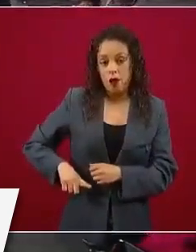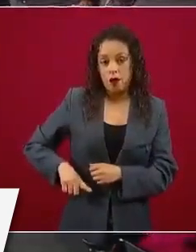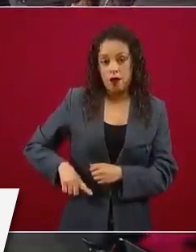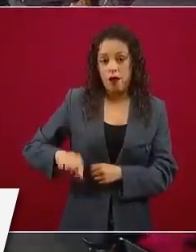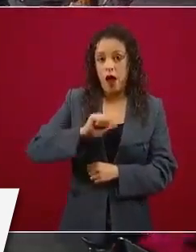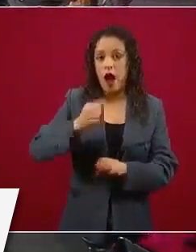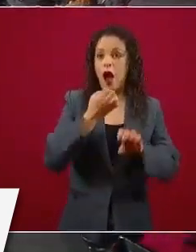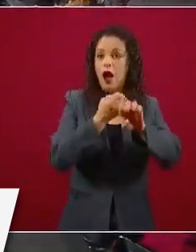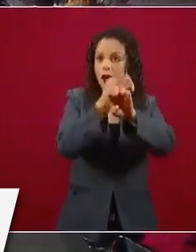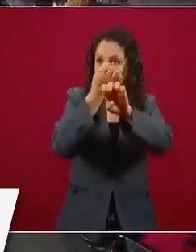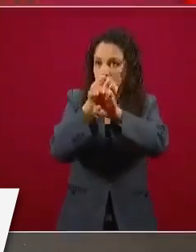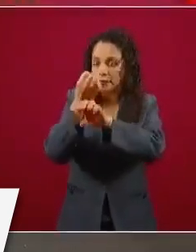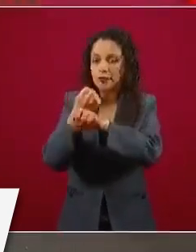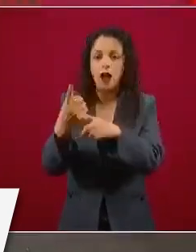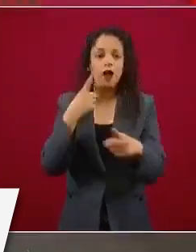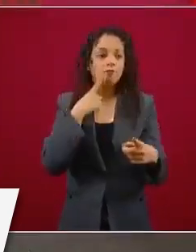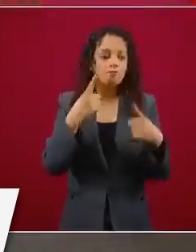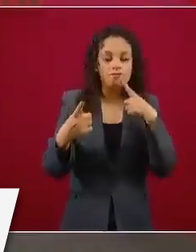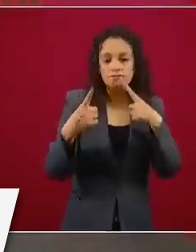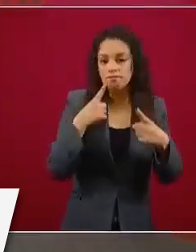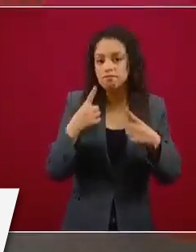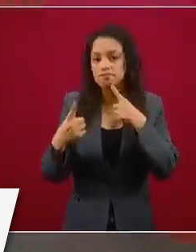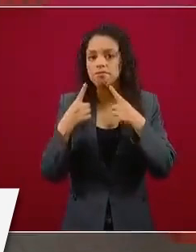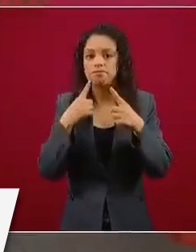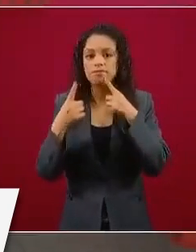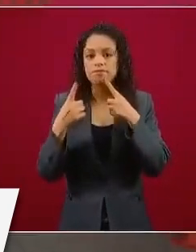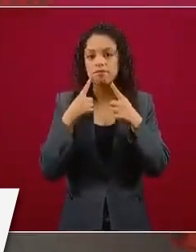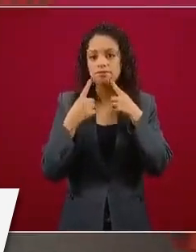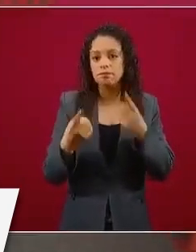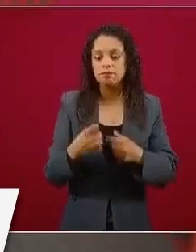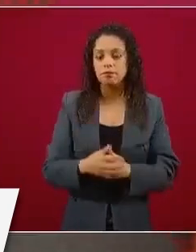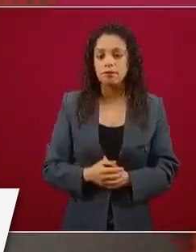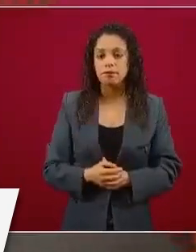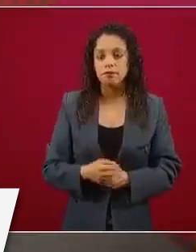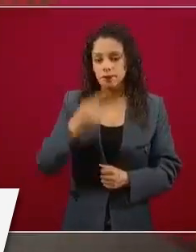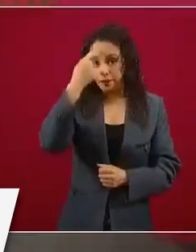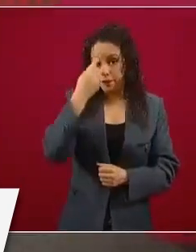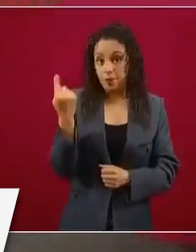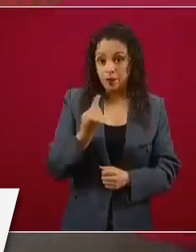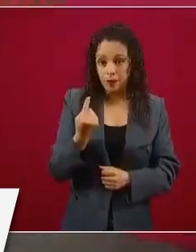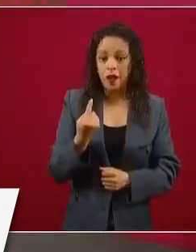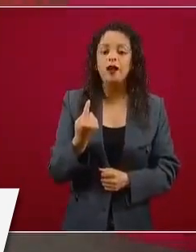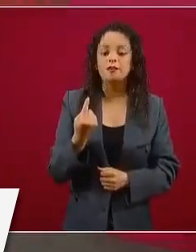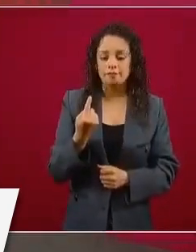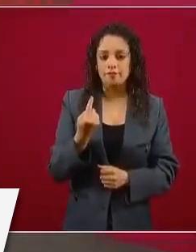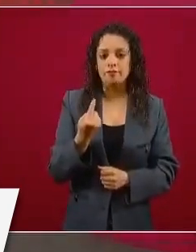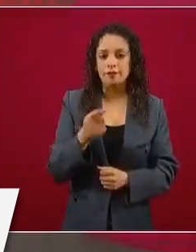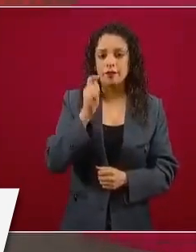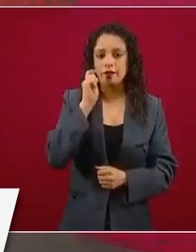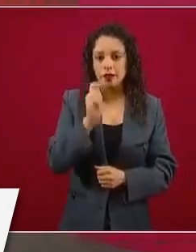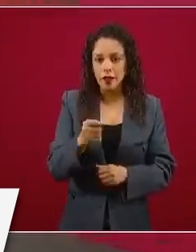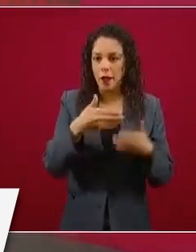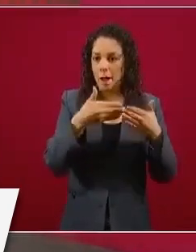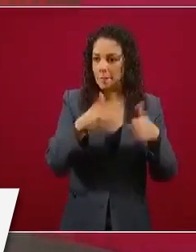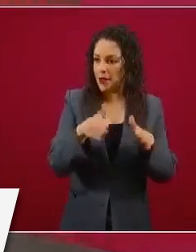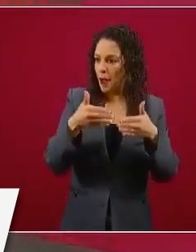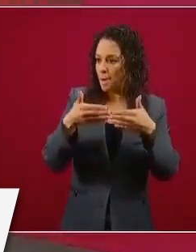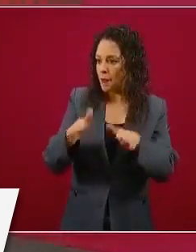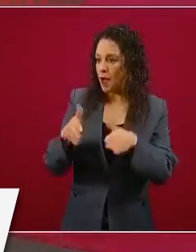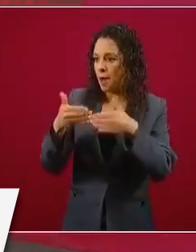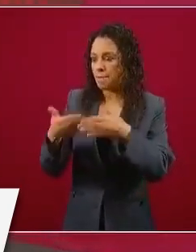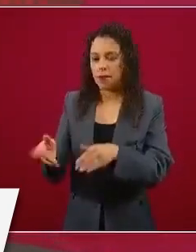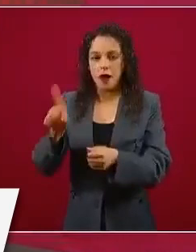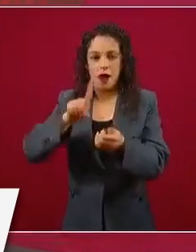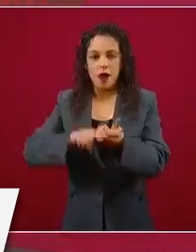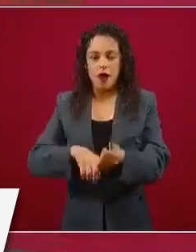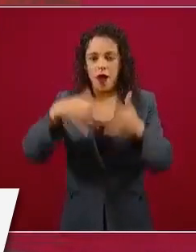la apertura o ampliación de parques industriales en